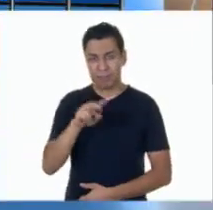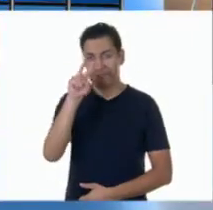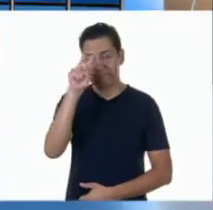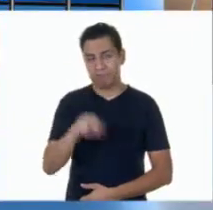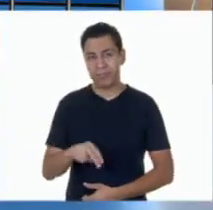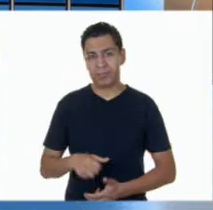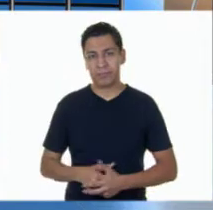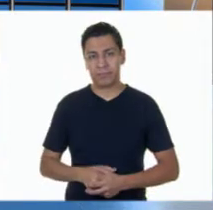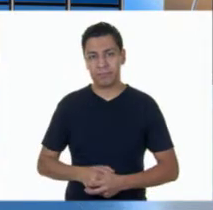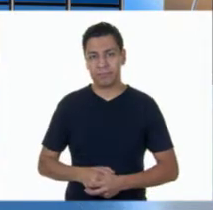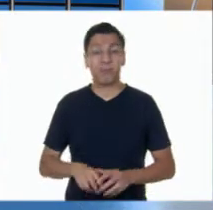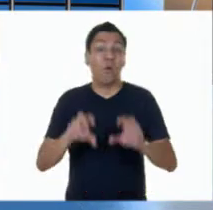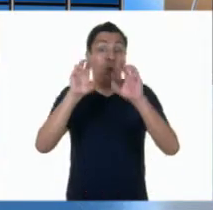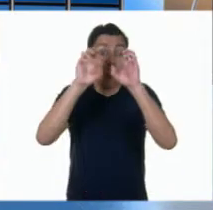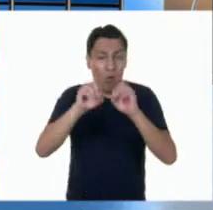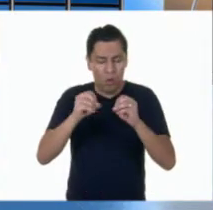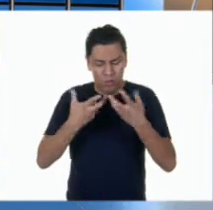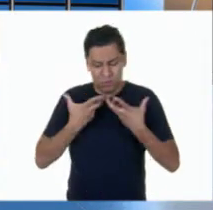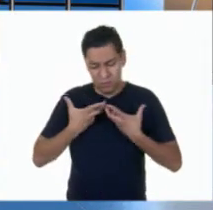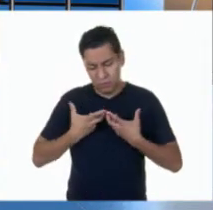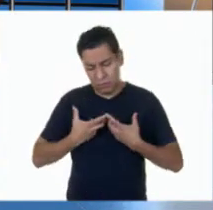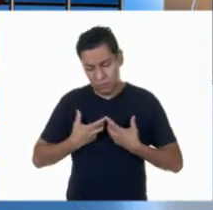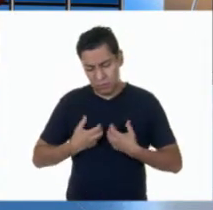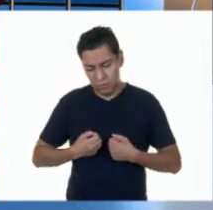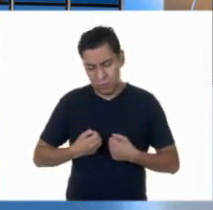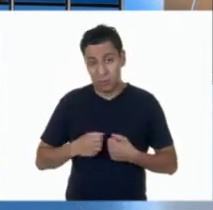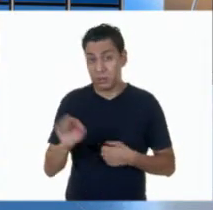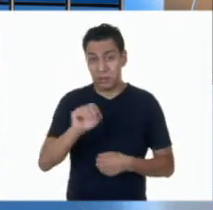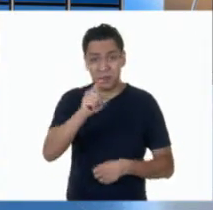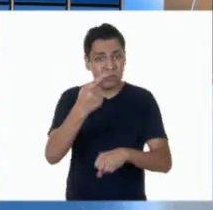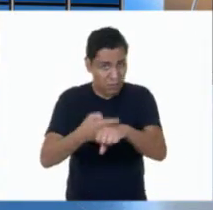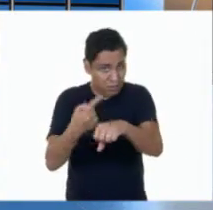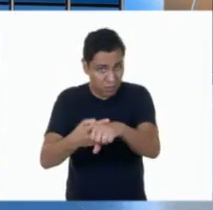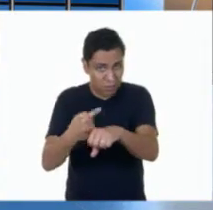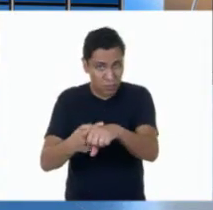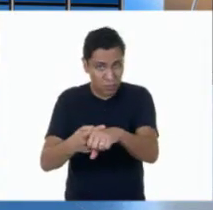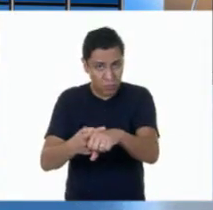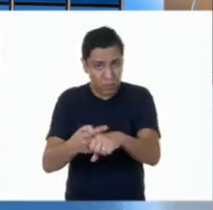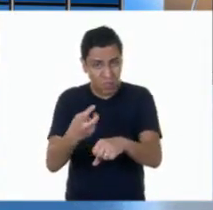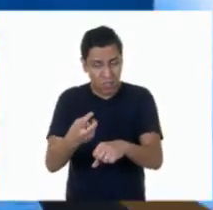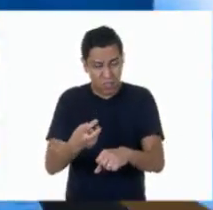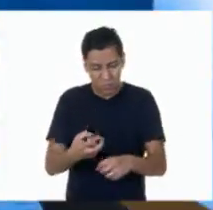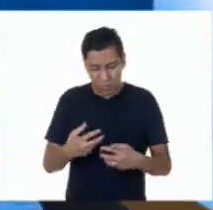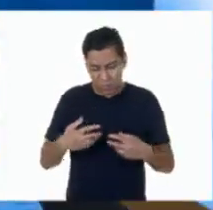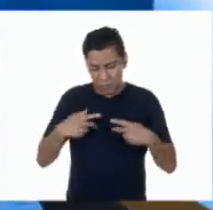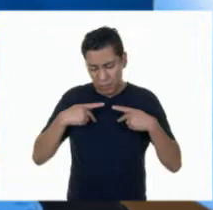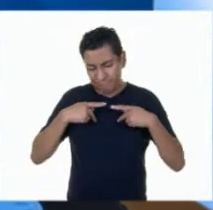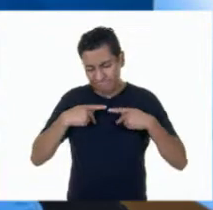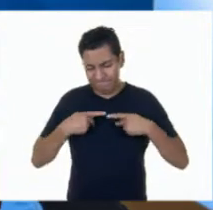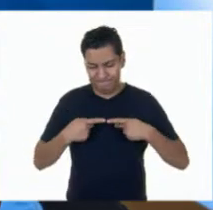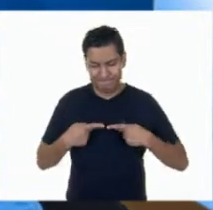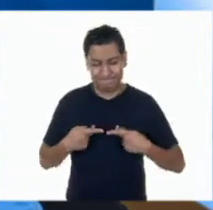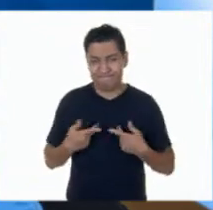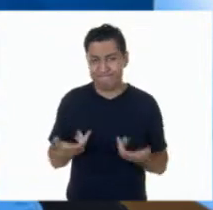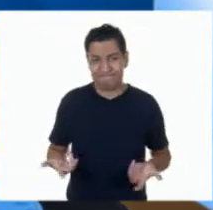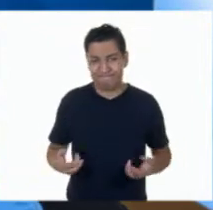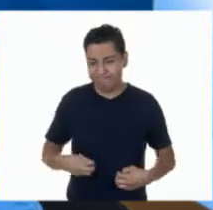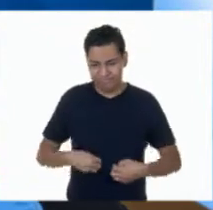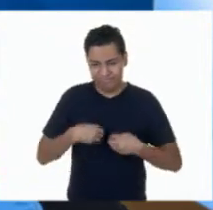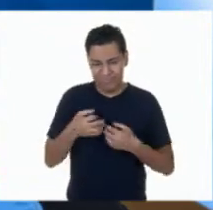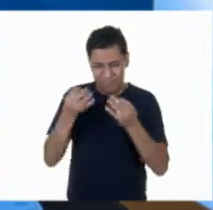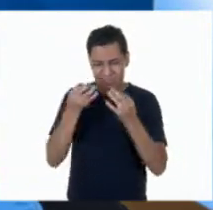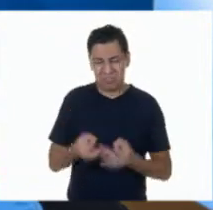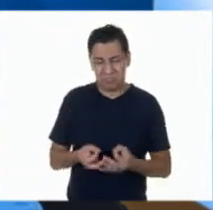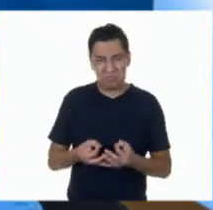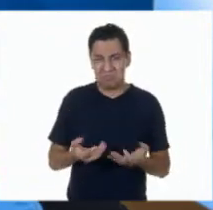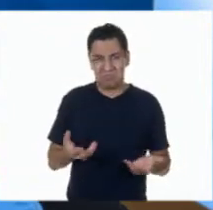También podemos sentirnos afligidos cuando estamos enfermos porque eso afecta nuestra calidad de vida. Todas las personas experimentan la